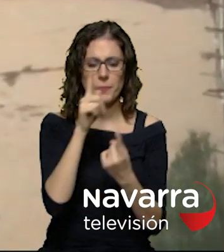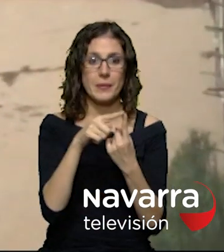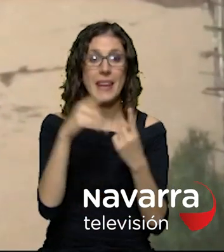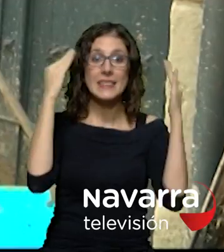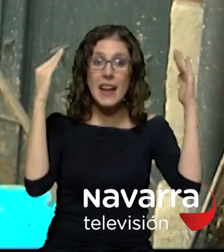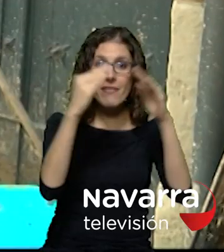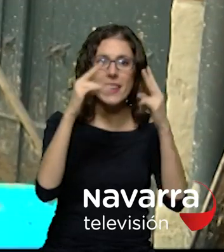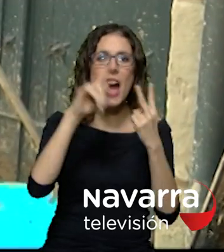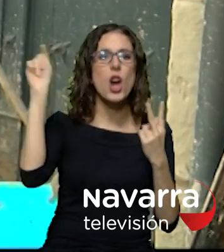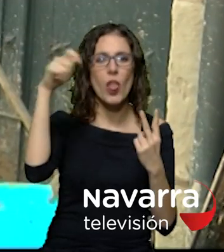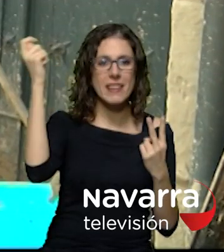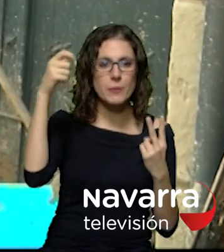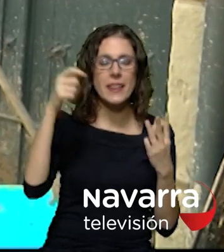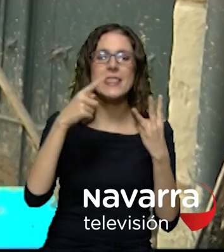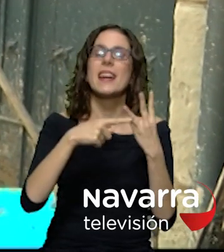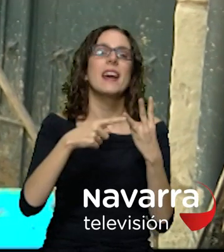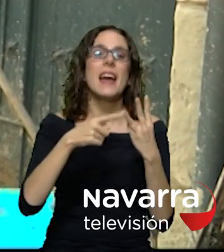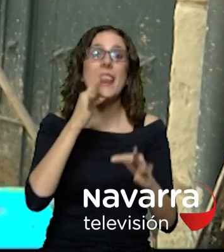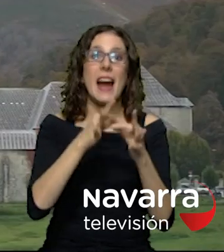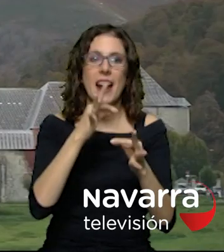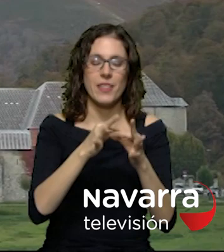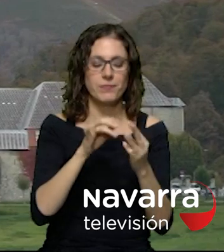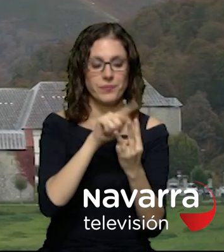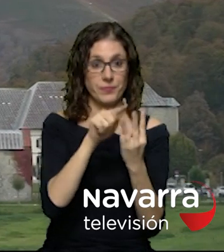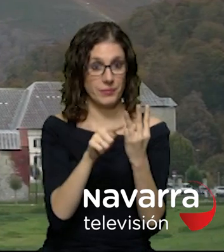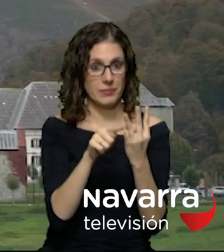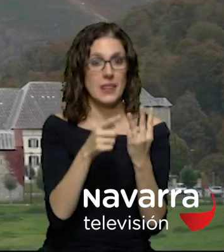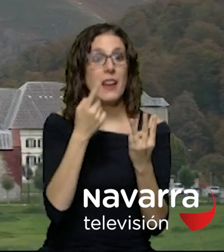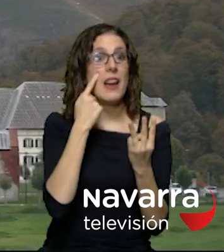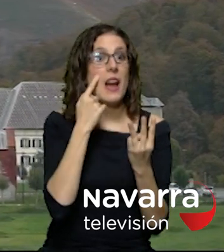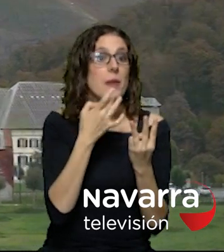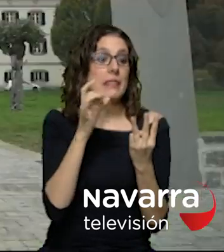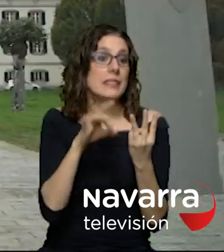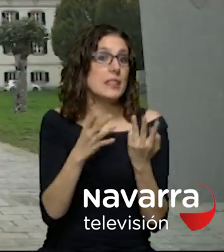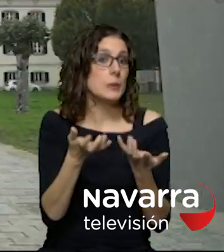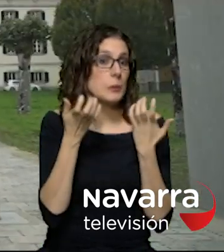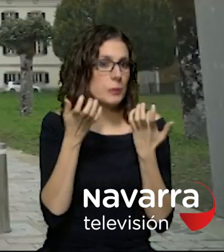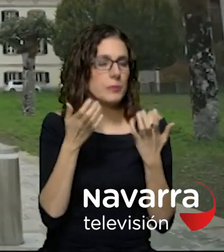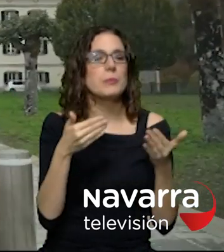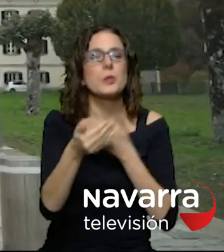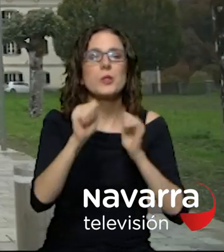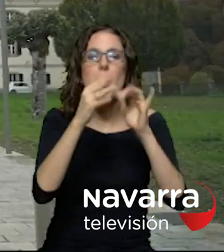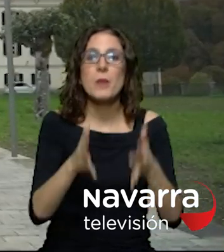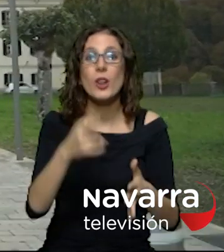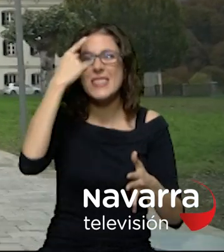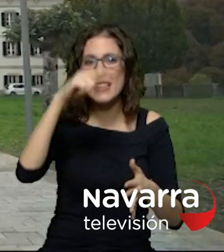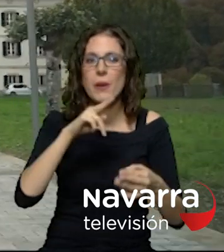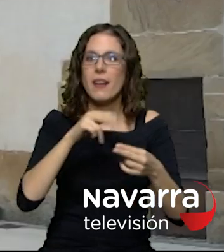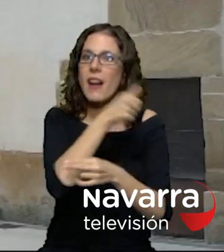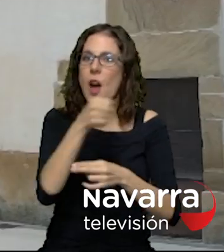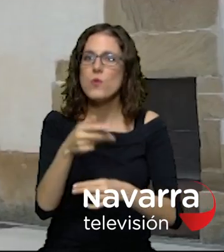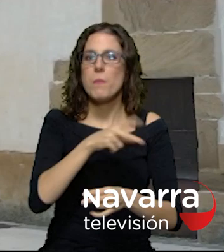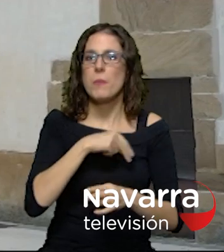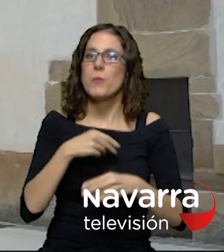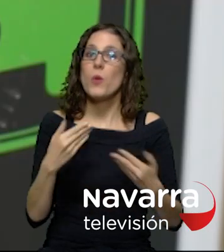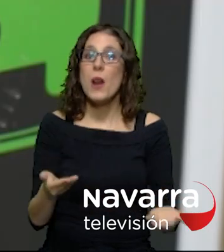y legarda optan este año al galardón los ganadores de las seis categorías los conoceremos el próximo miércoles en la gala de entrega